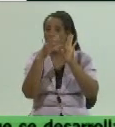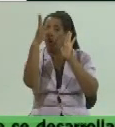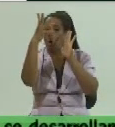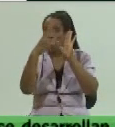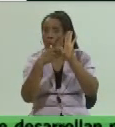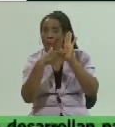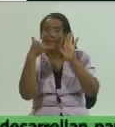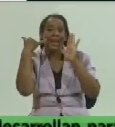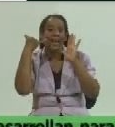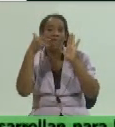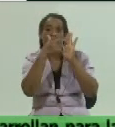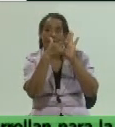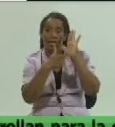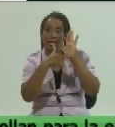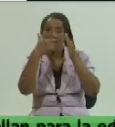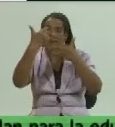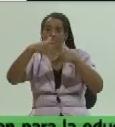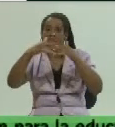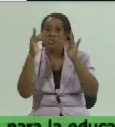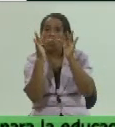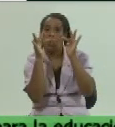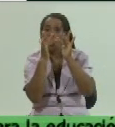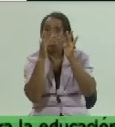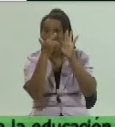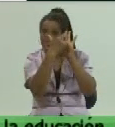las direcciones de correo electrónico también con que cuenta